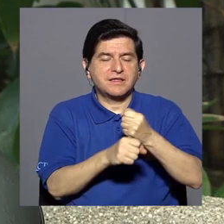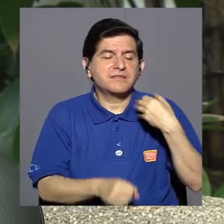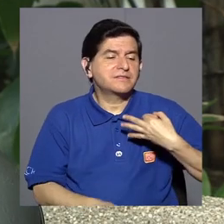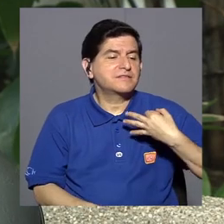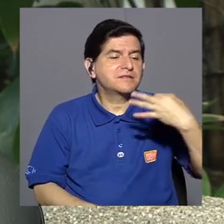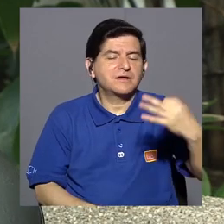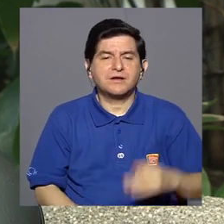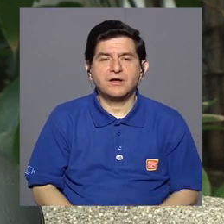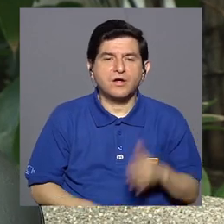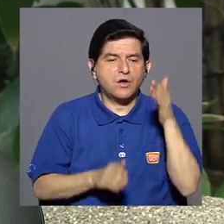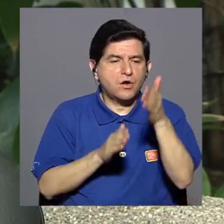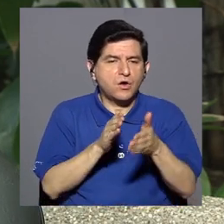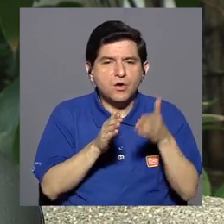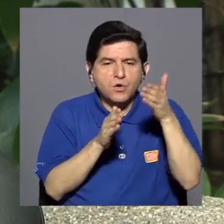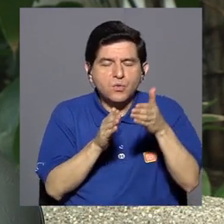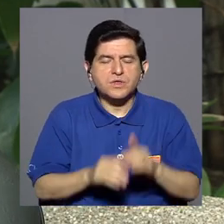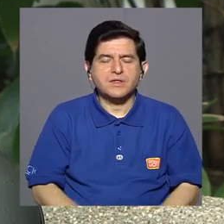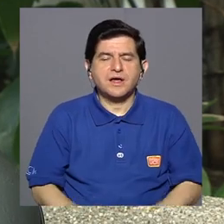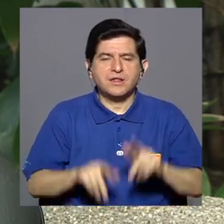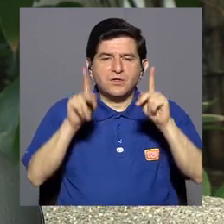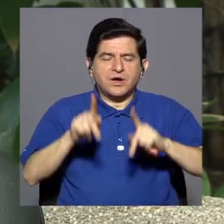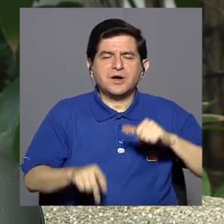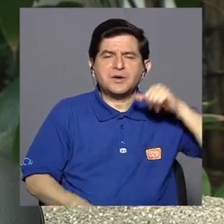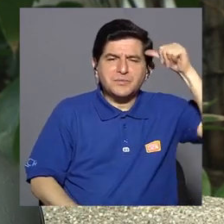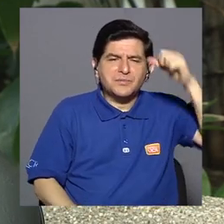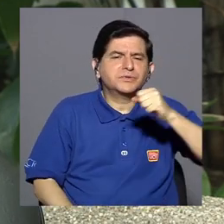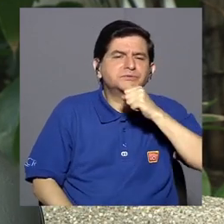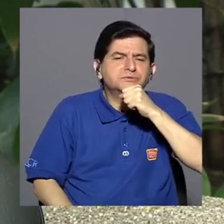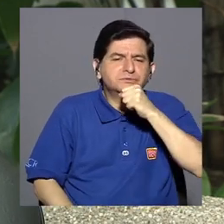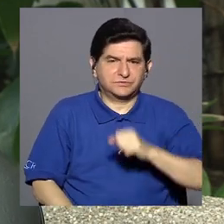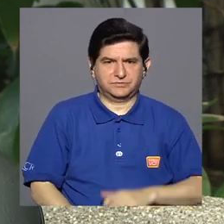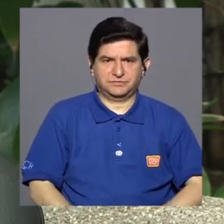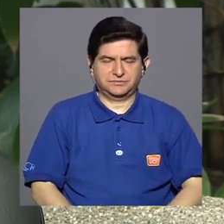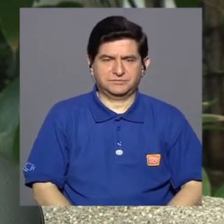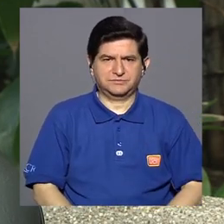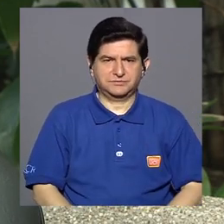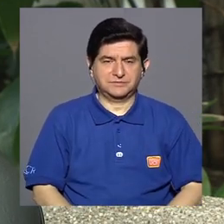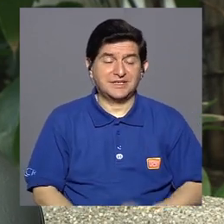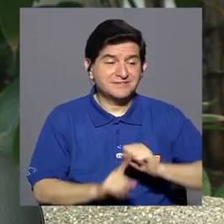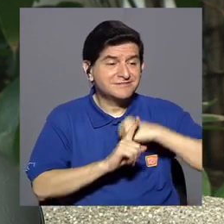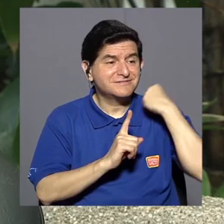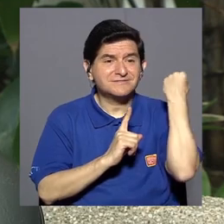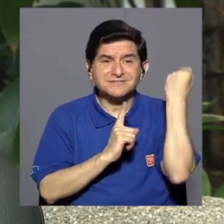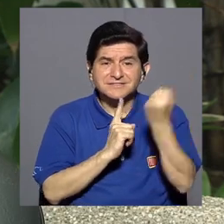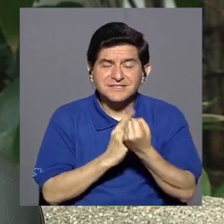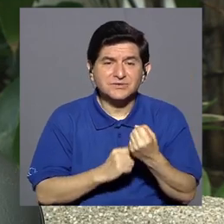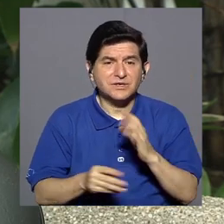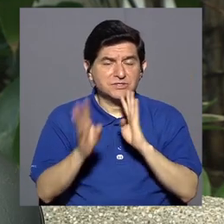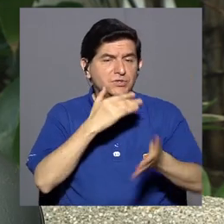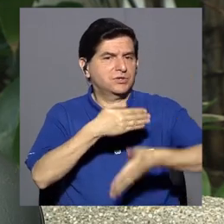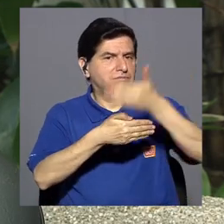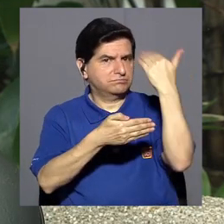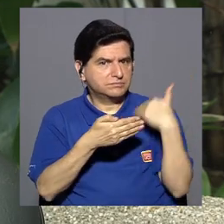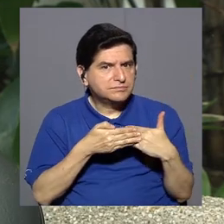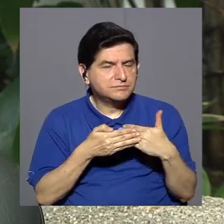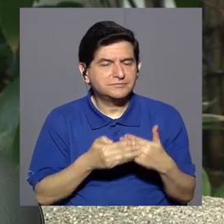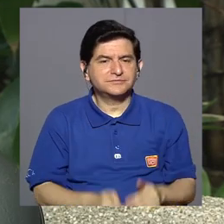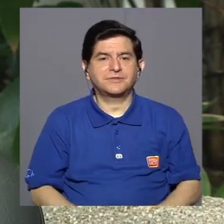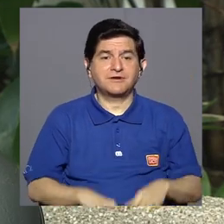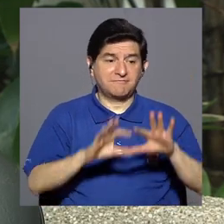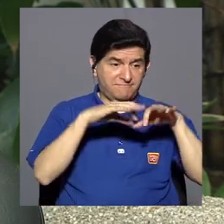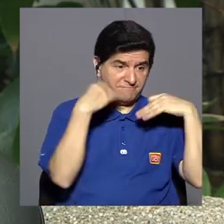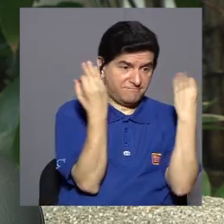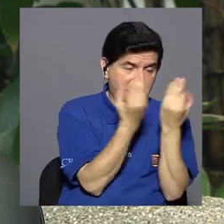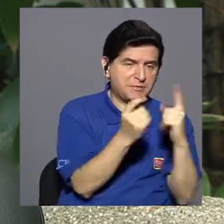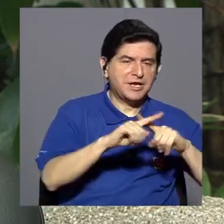quehacer diario, cuidar a nuestros viejos. Es una situación que como hablamos antes es de